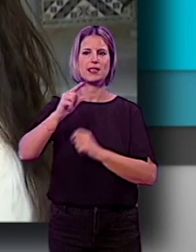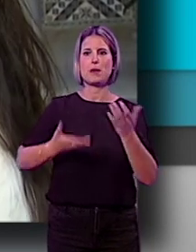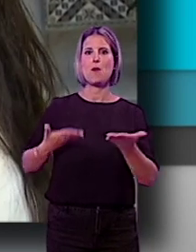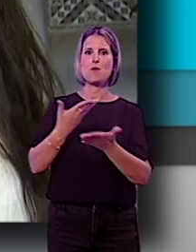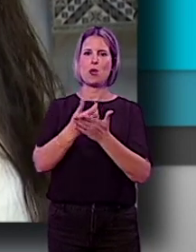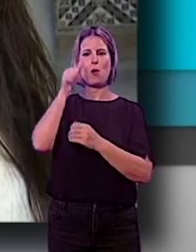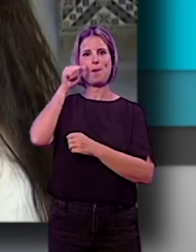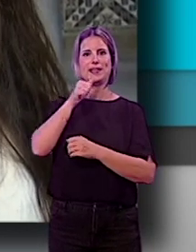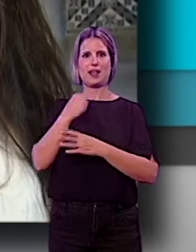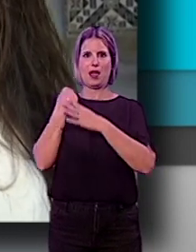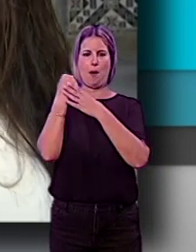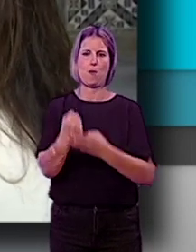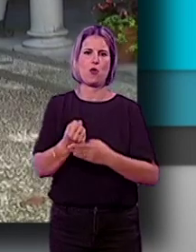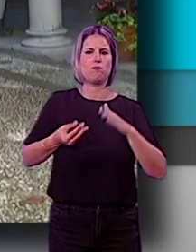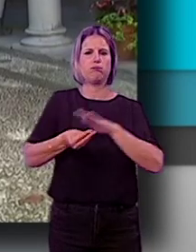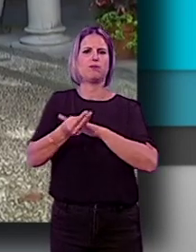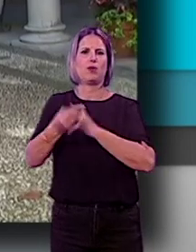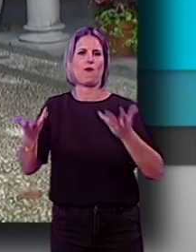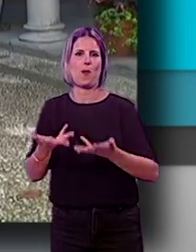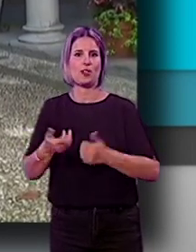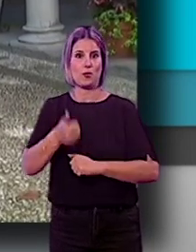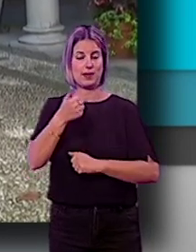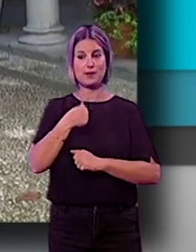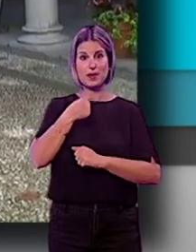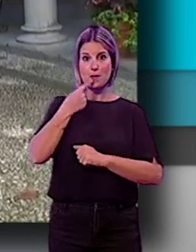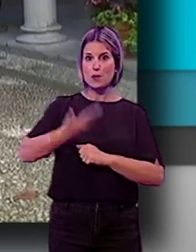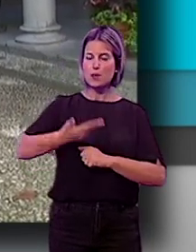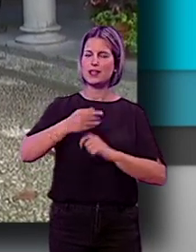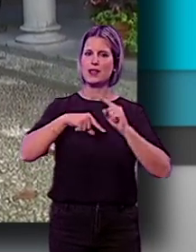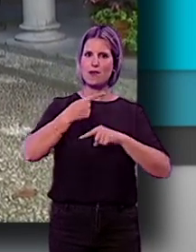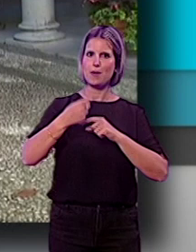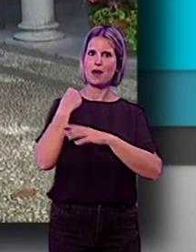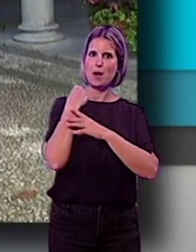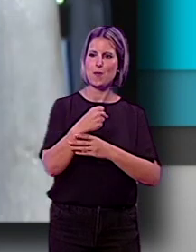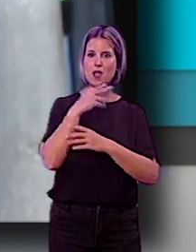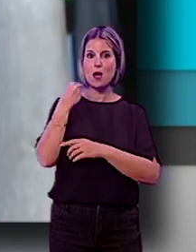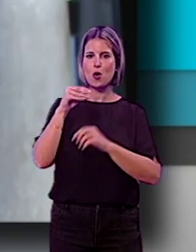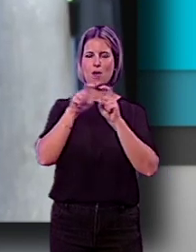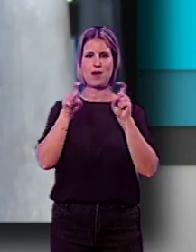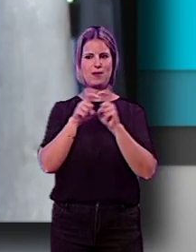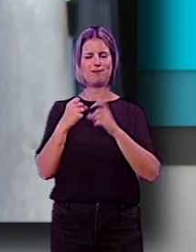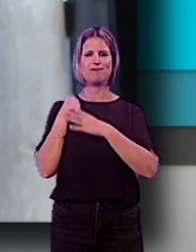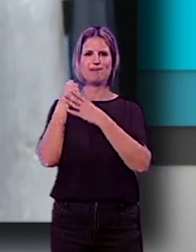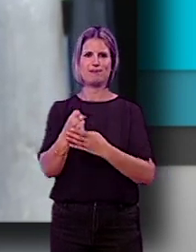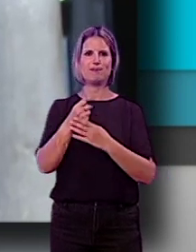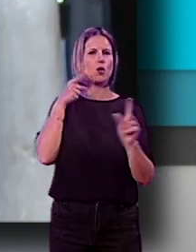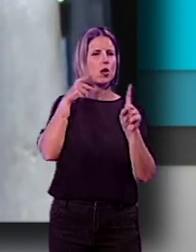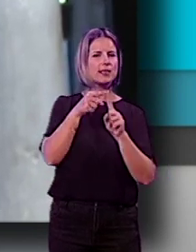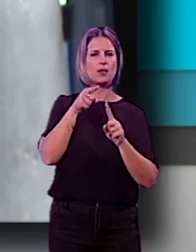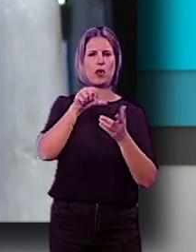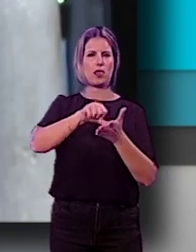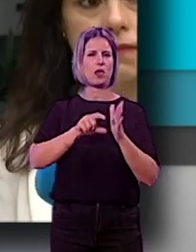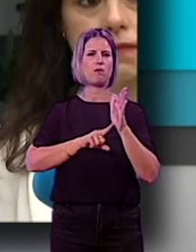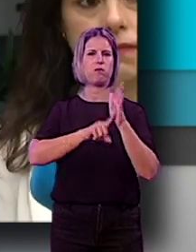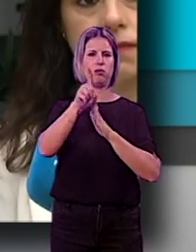a la maternidad y fomento de la natalidad. Subrayó la importancia de apoyar a las familias, los jóvenes y las empresas para asegurar el crecimiento de la ciudad.